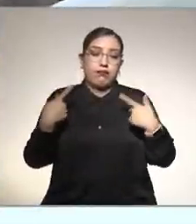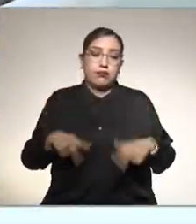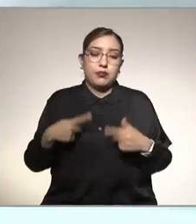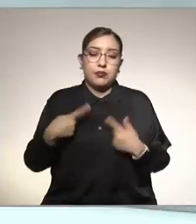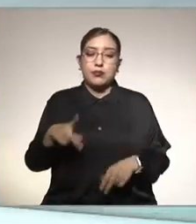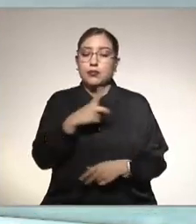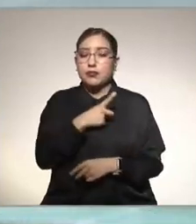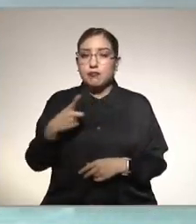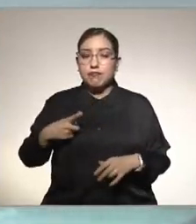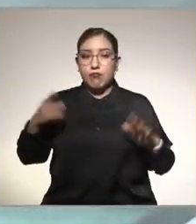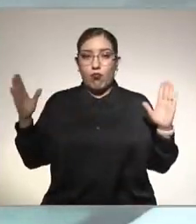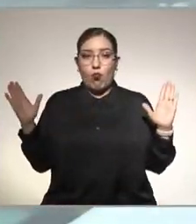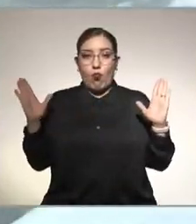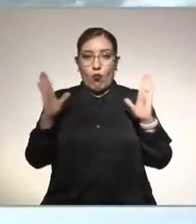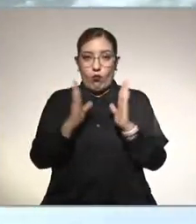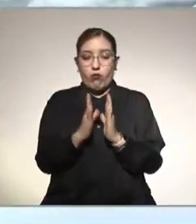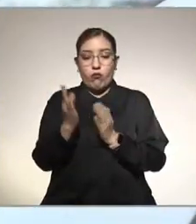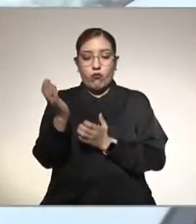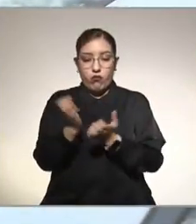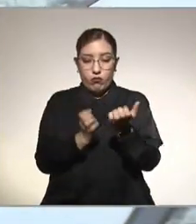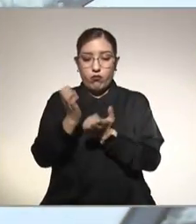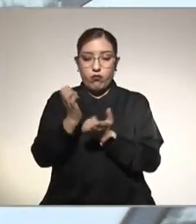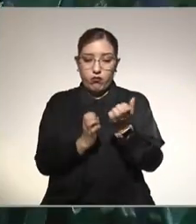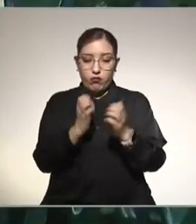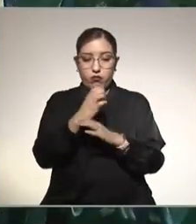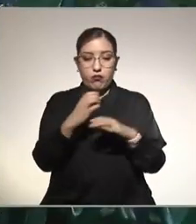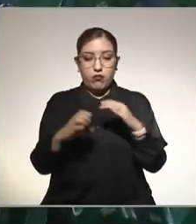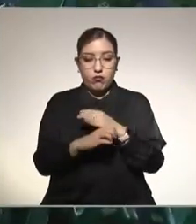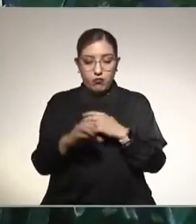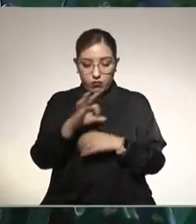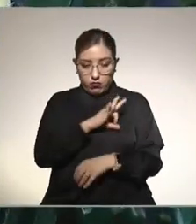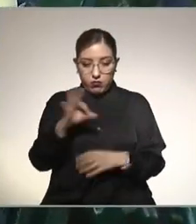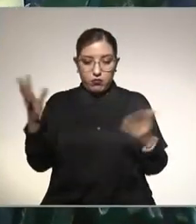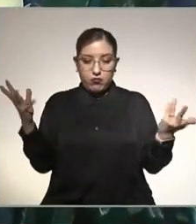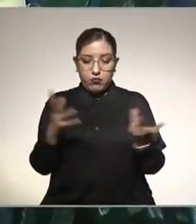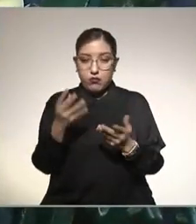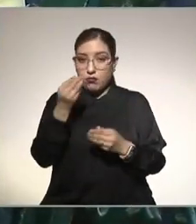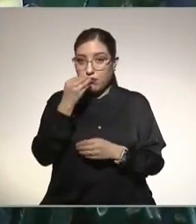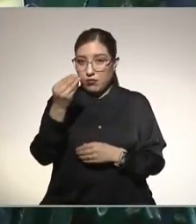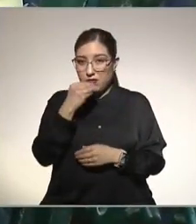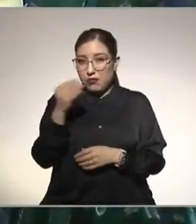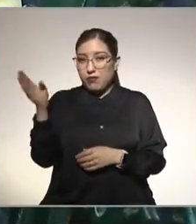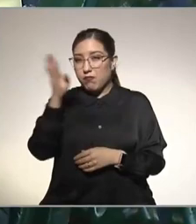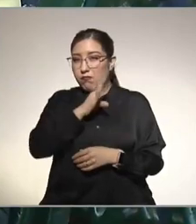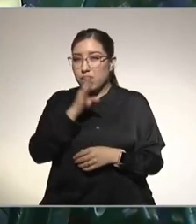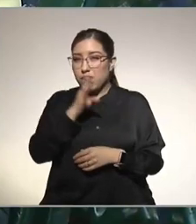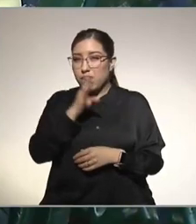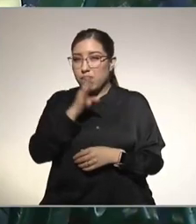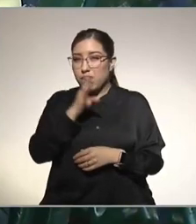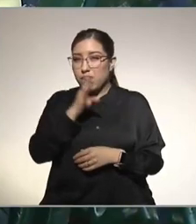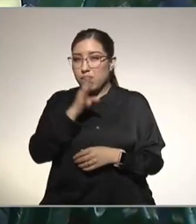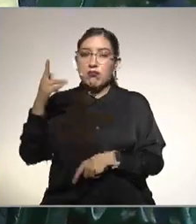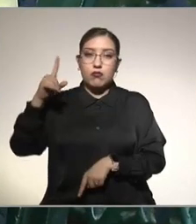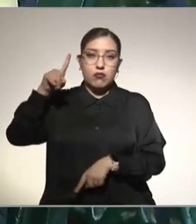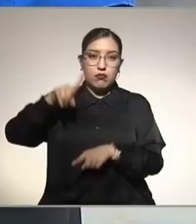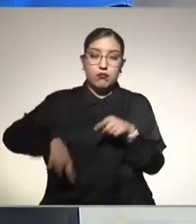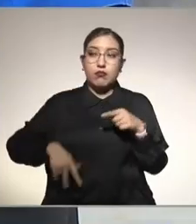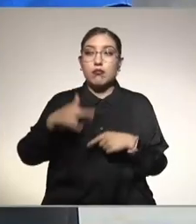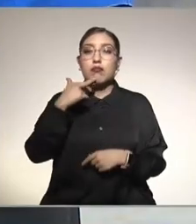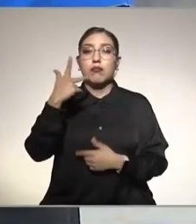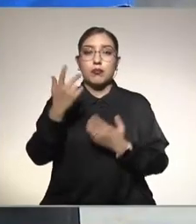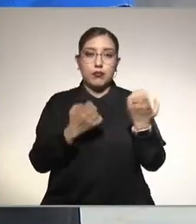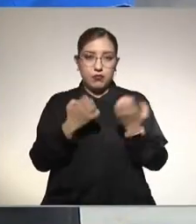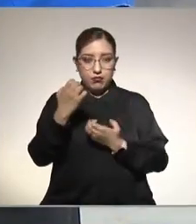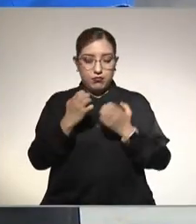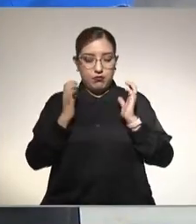actividad física son cosas que podemos hacer de manera muy sencilla evitando el consumo de alimentos ultraprocesados evitando nuestra actividad física